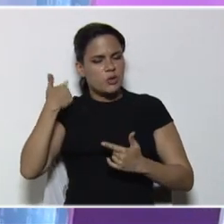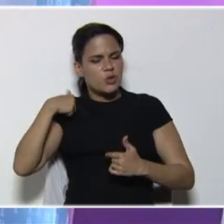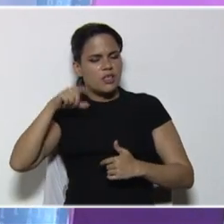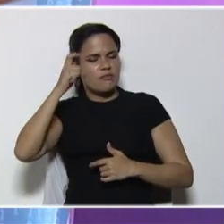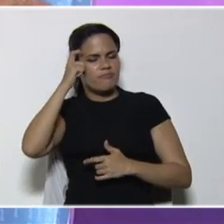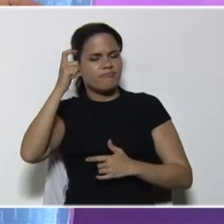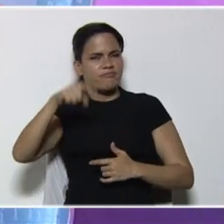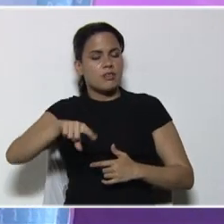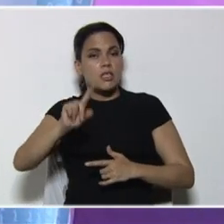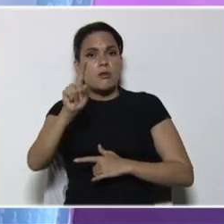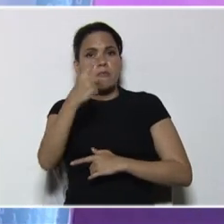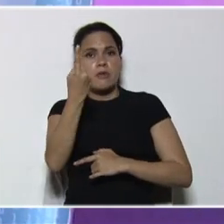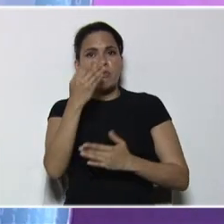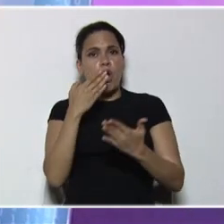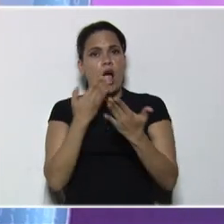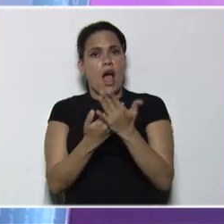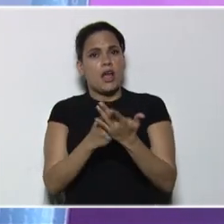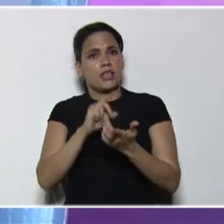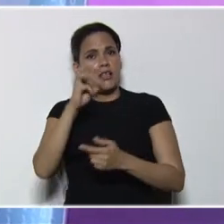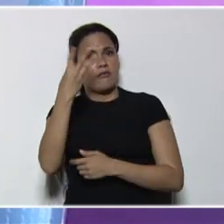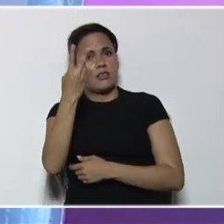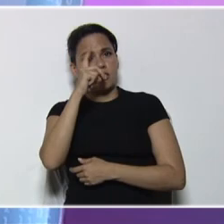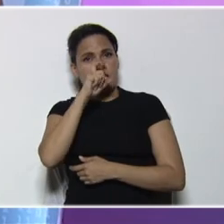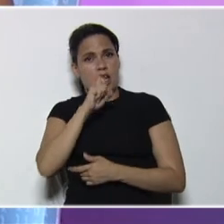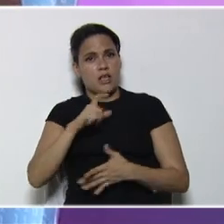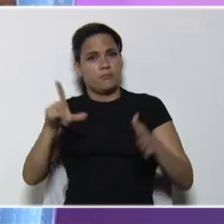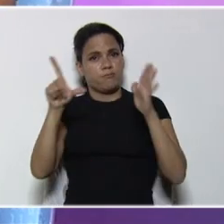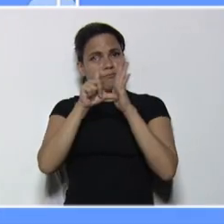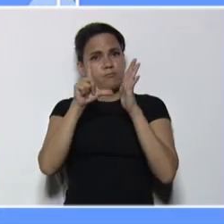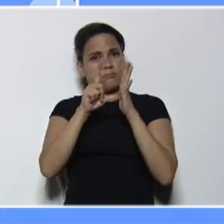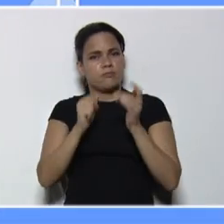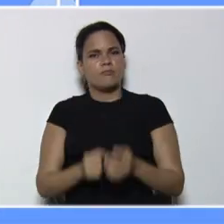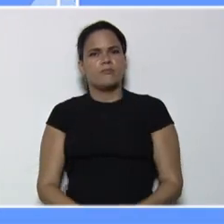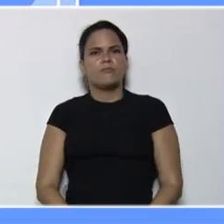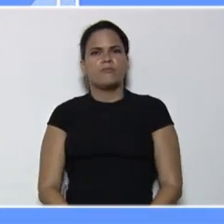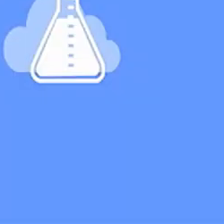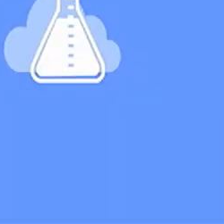de hoy desde primero hasta tercer año de educación media.